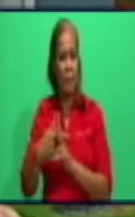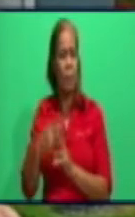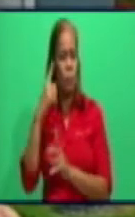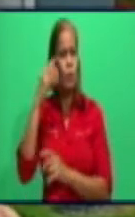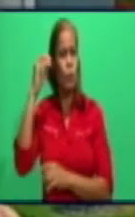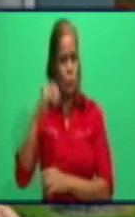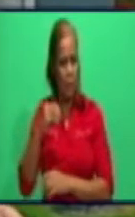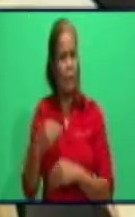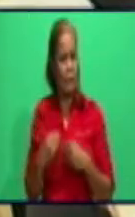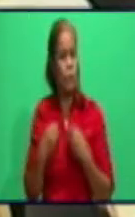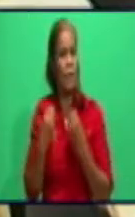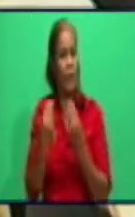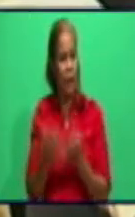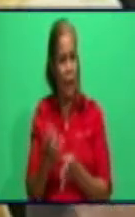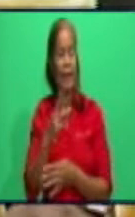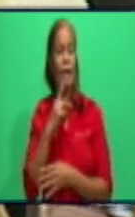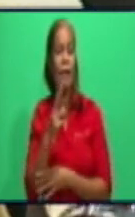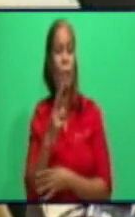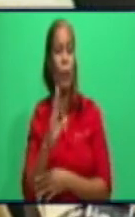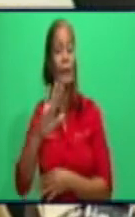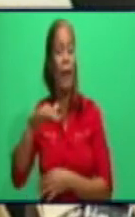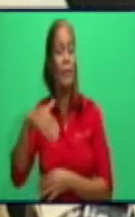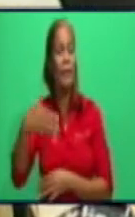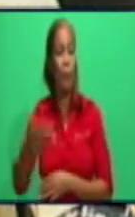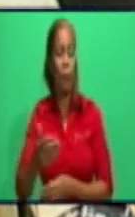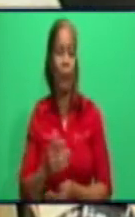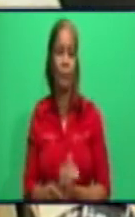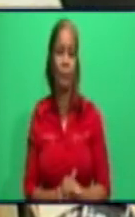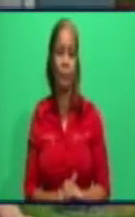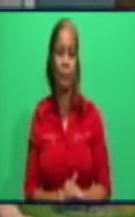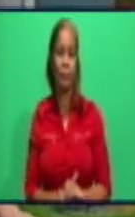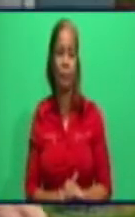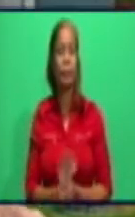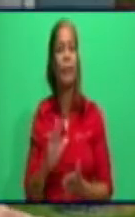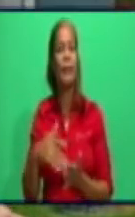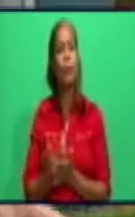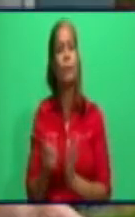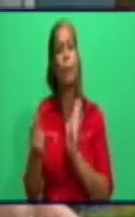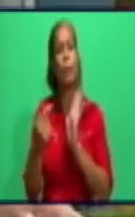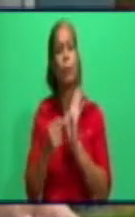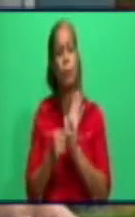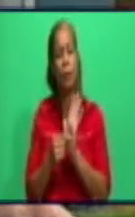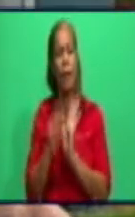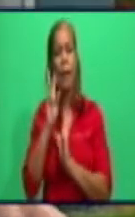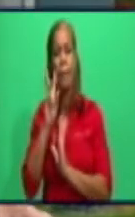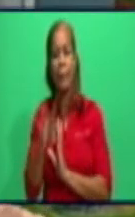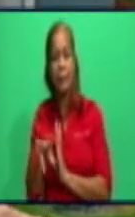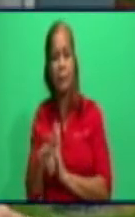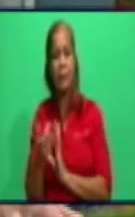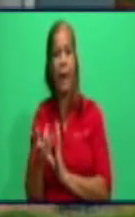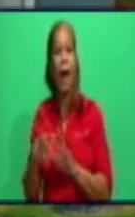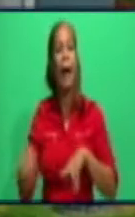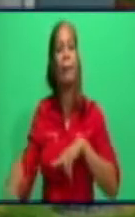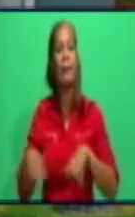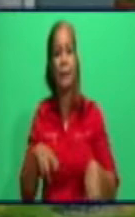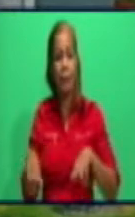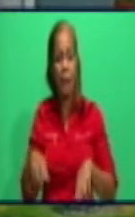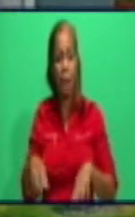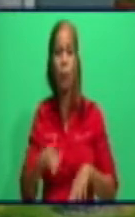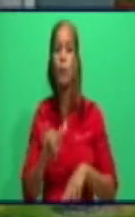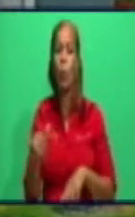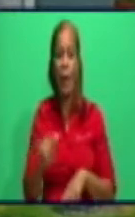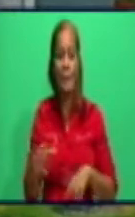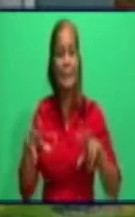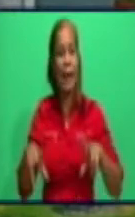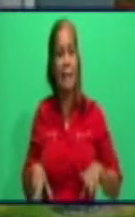¿verdad, Carlos? Por supuesto. Bueno, Carlos, desde el punto de vista administrativo, en Bayamo también se han tenido que adoptar importantes medidas.